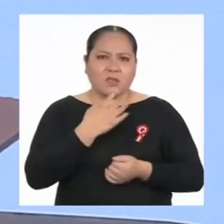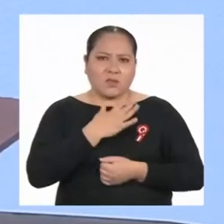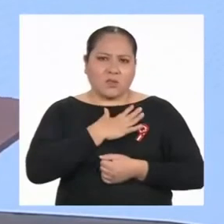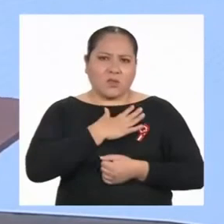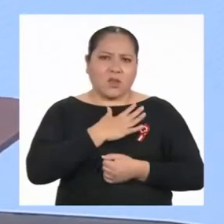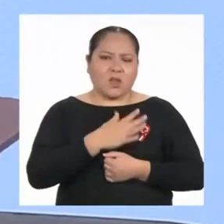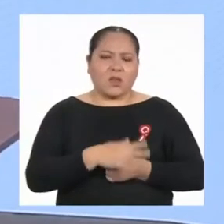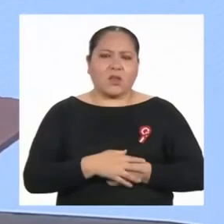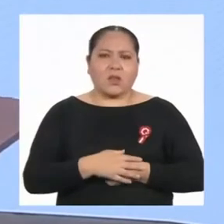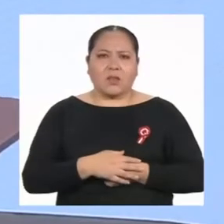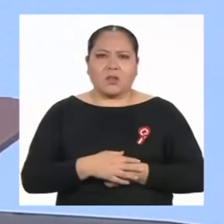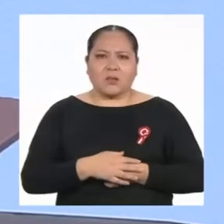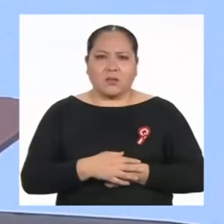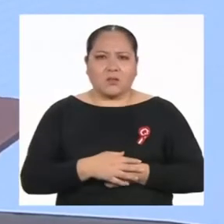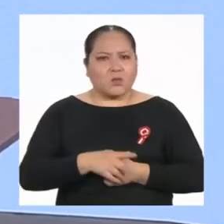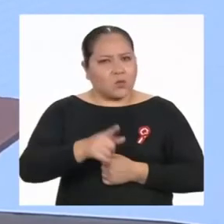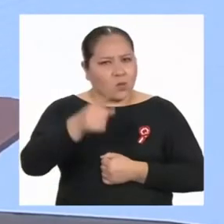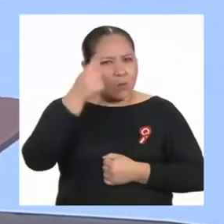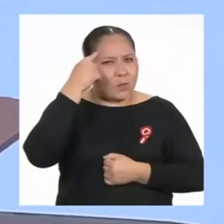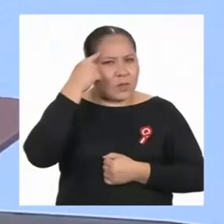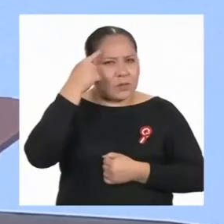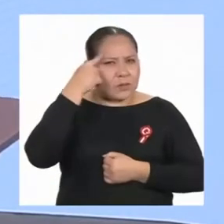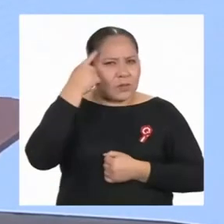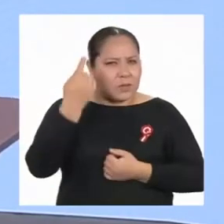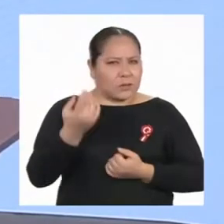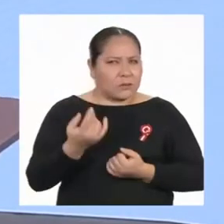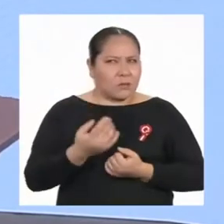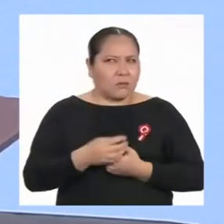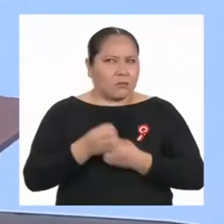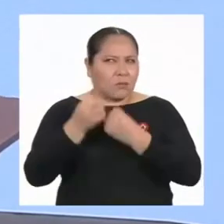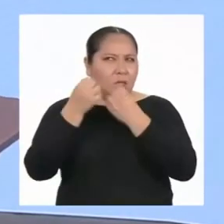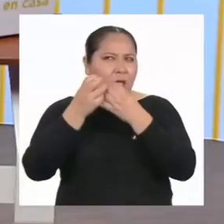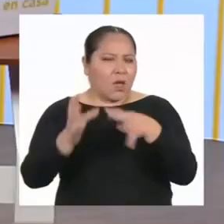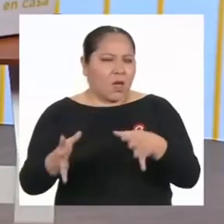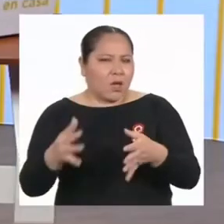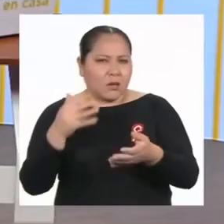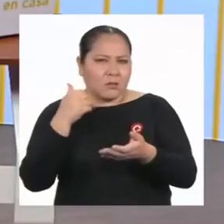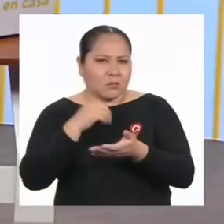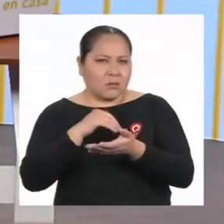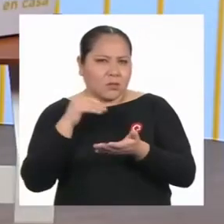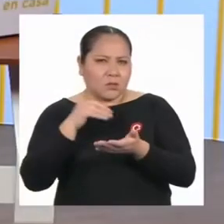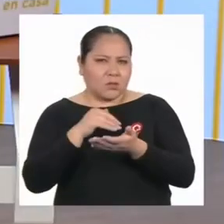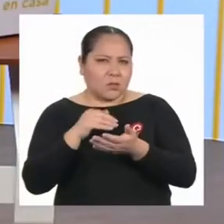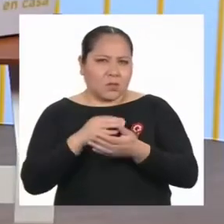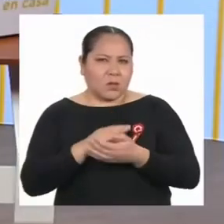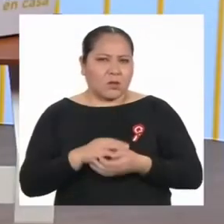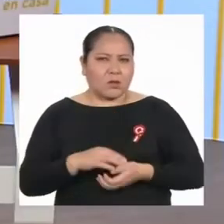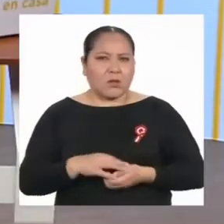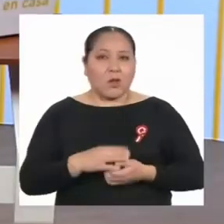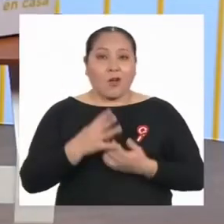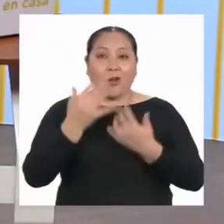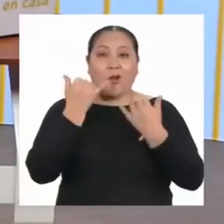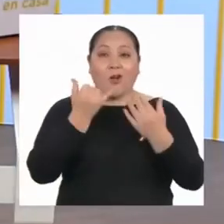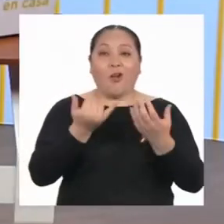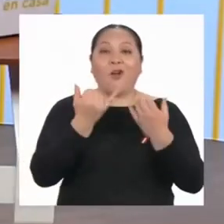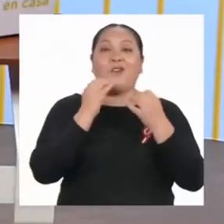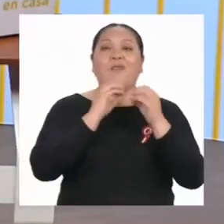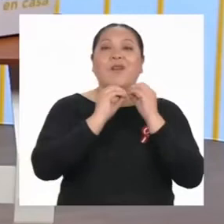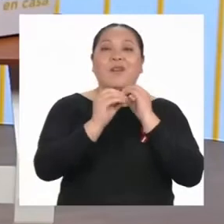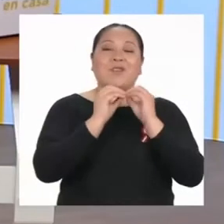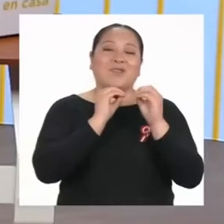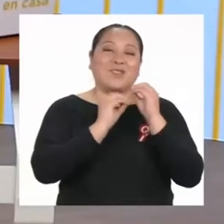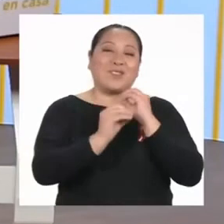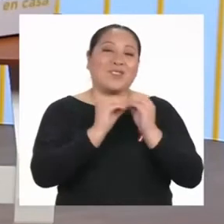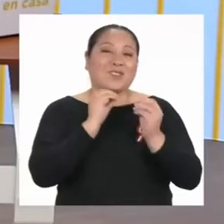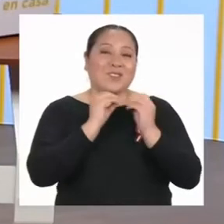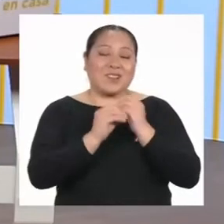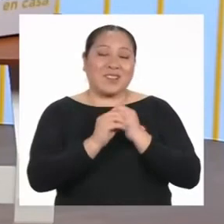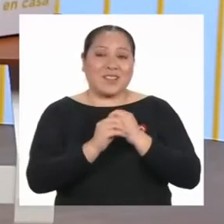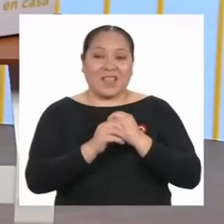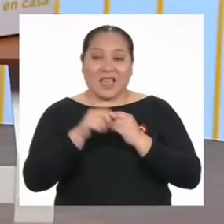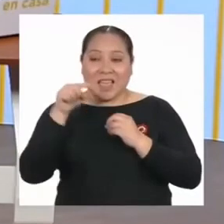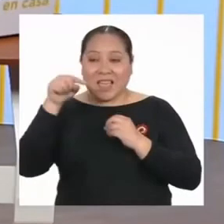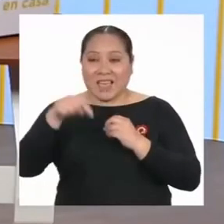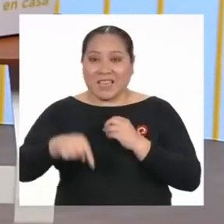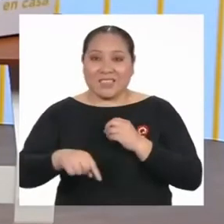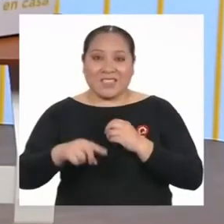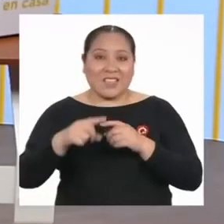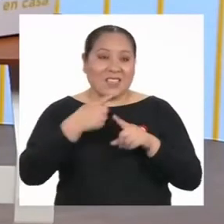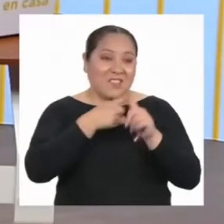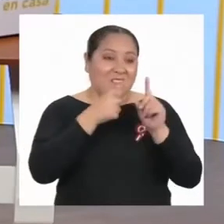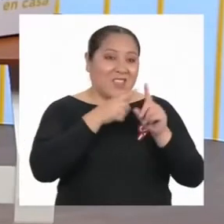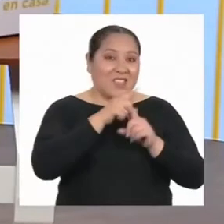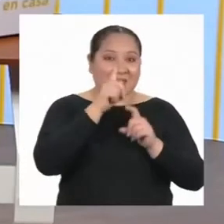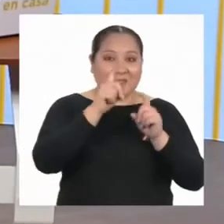vez pensaste en dejar de estudiar? Hoy resolveremos estas y más preguntas en